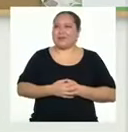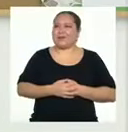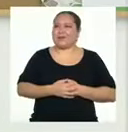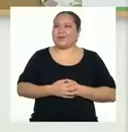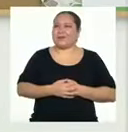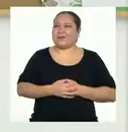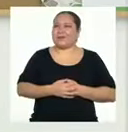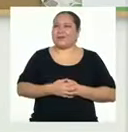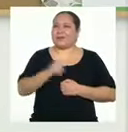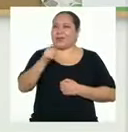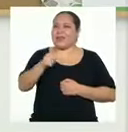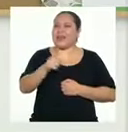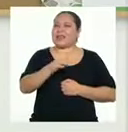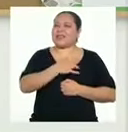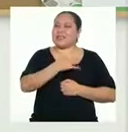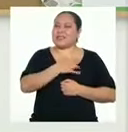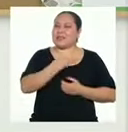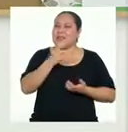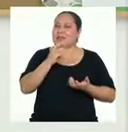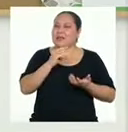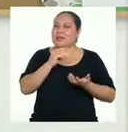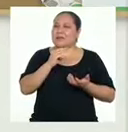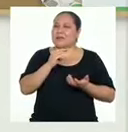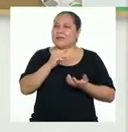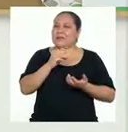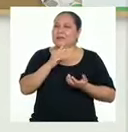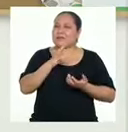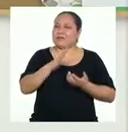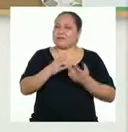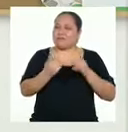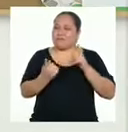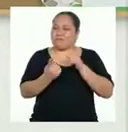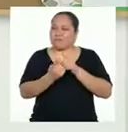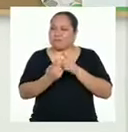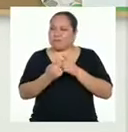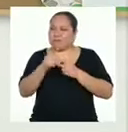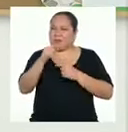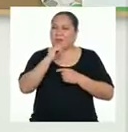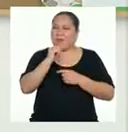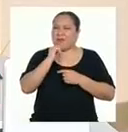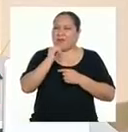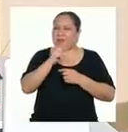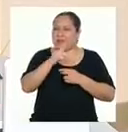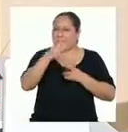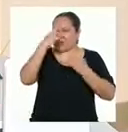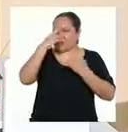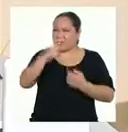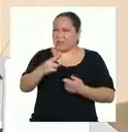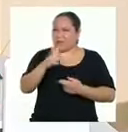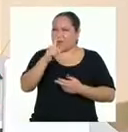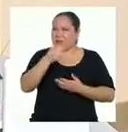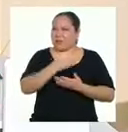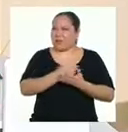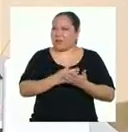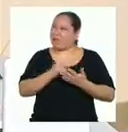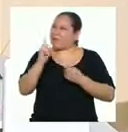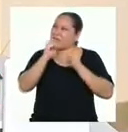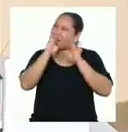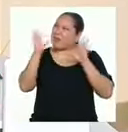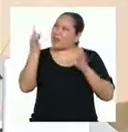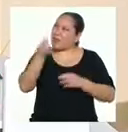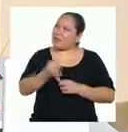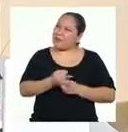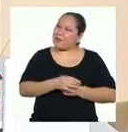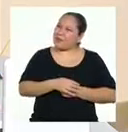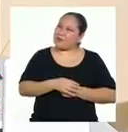Es cierto que suena mucho más coloquial, pero ¿no te parece que hay algo aquí que nos falta cumplir? No estamos siendo claros, ¿verdad?